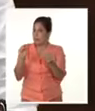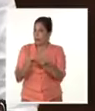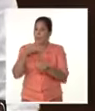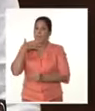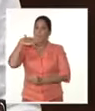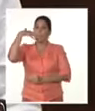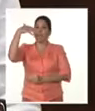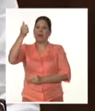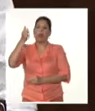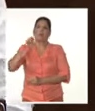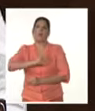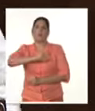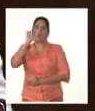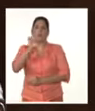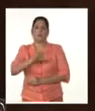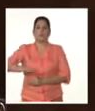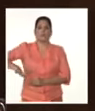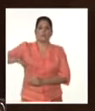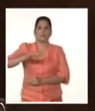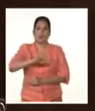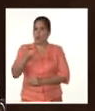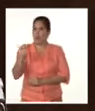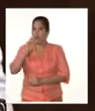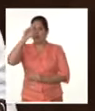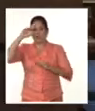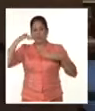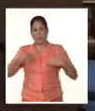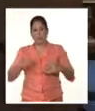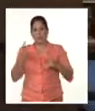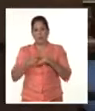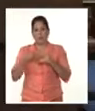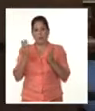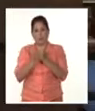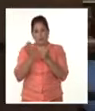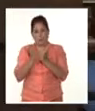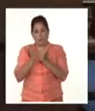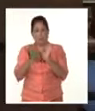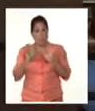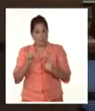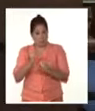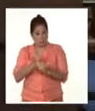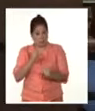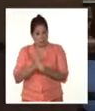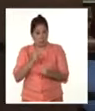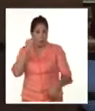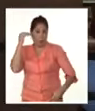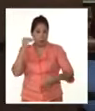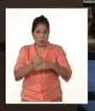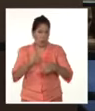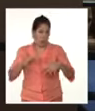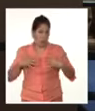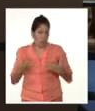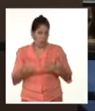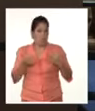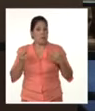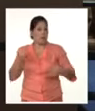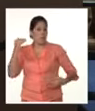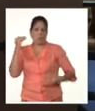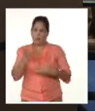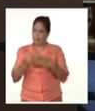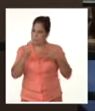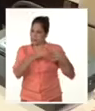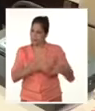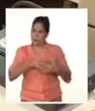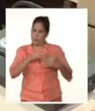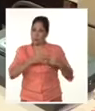mejoramiento de conquistas sociales como la salud y la educación. En todo desempeño, el obstáculo fundamental sigue siendo el bloqueo de los